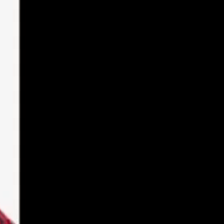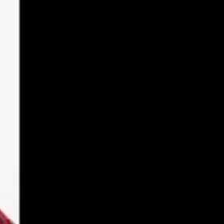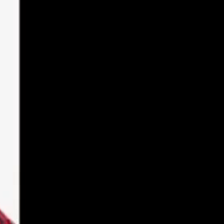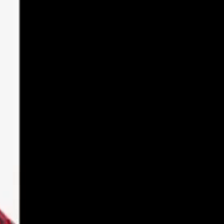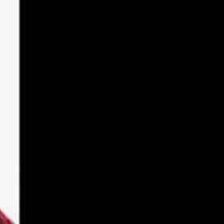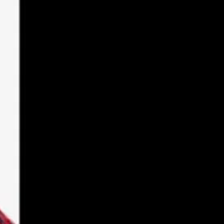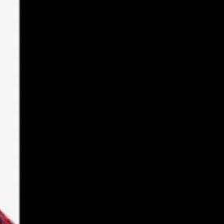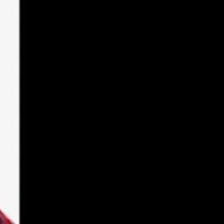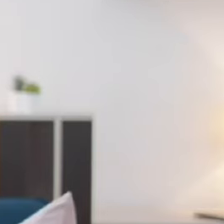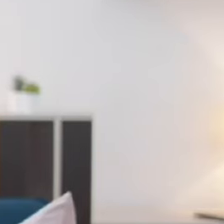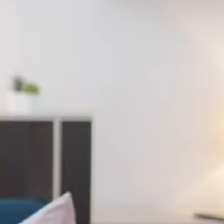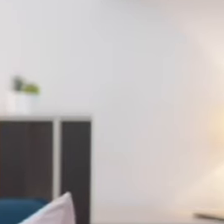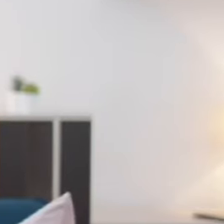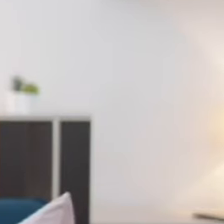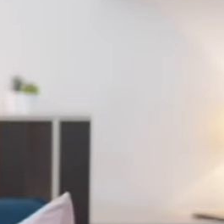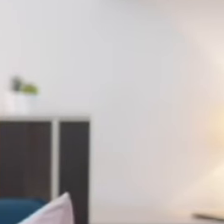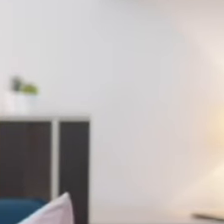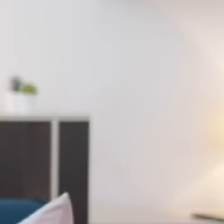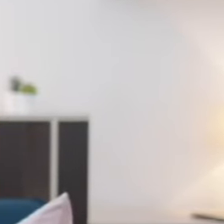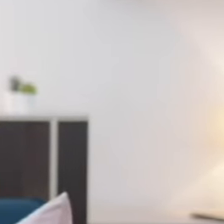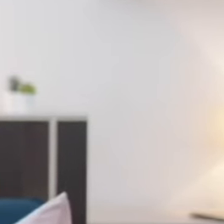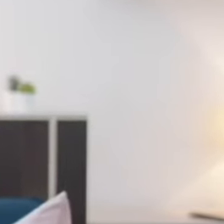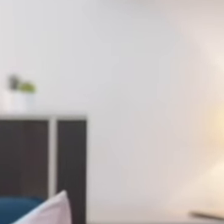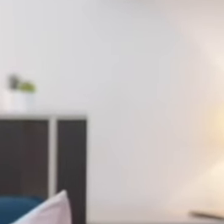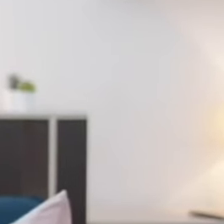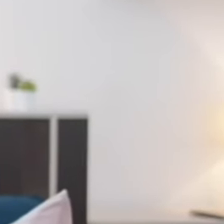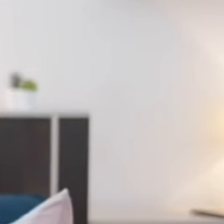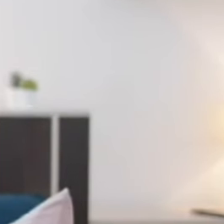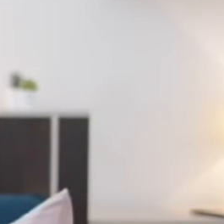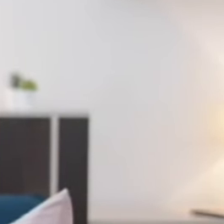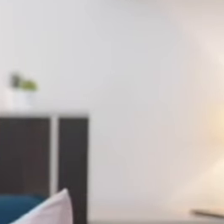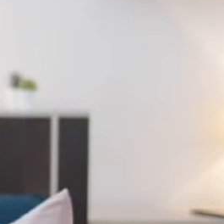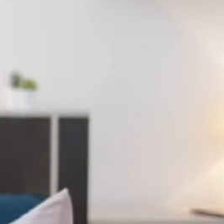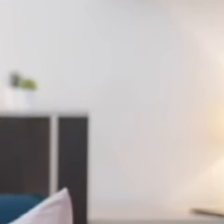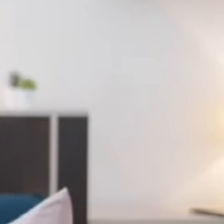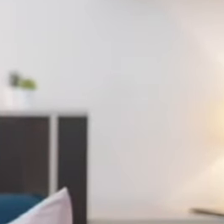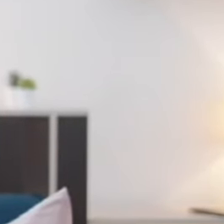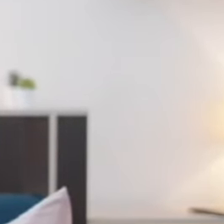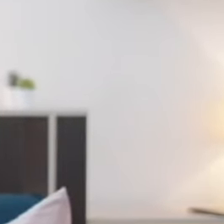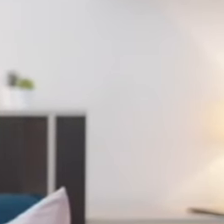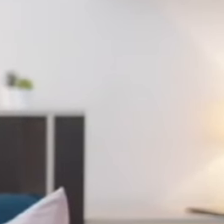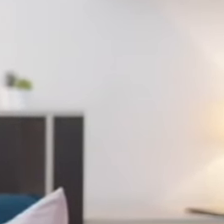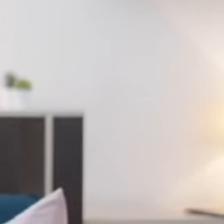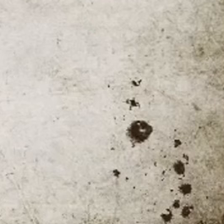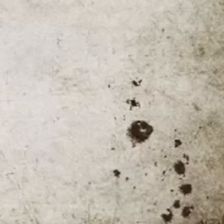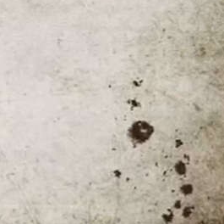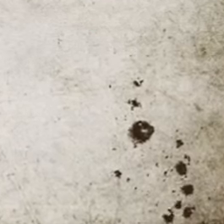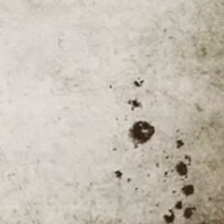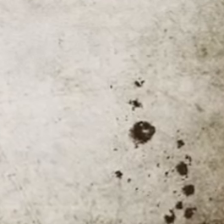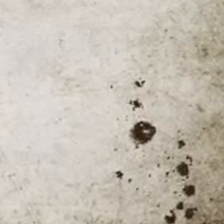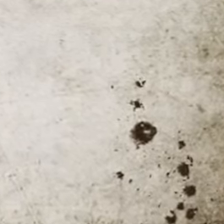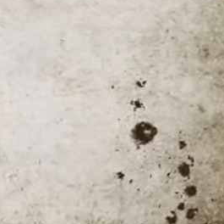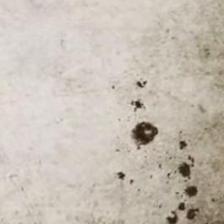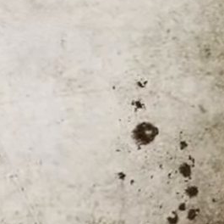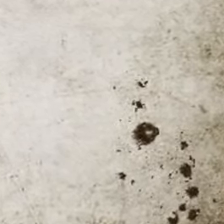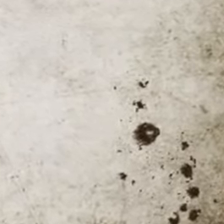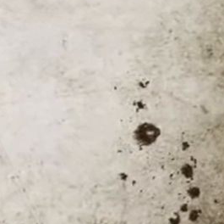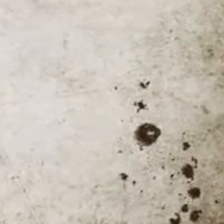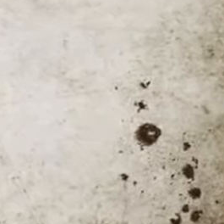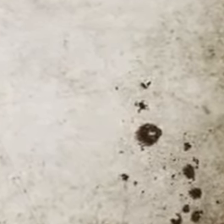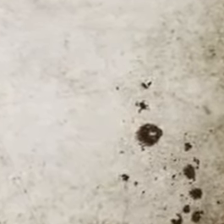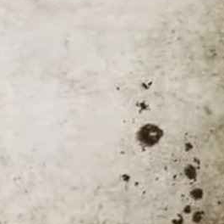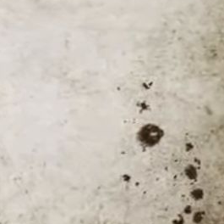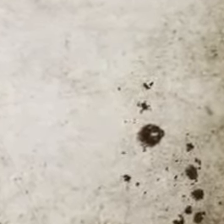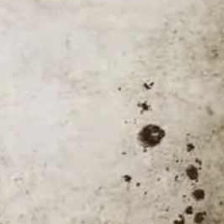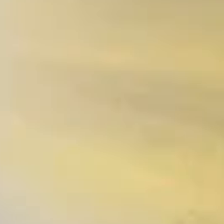Atención, caballeros, ¿te cuesta encontrar ropa que se ajuste perfectamente a tu estilo y talla? No busques más,